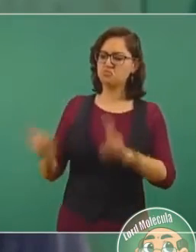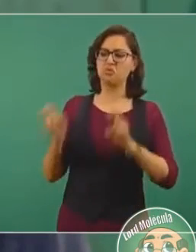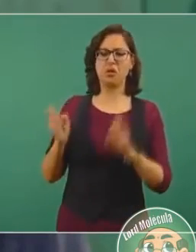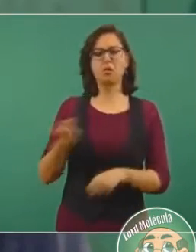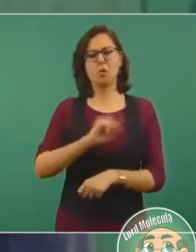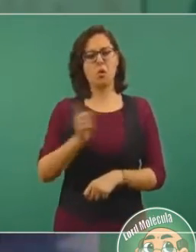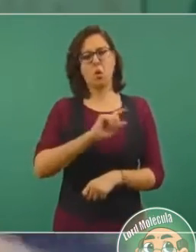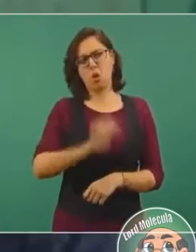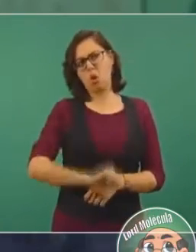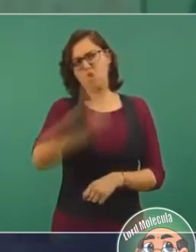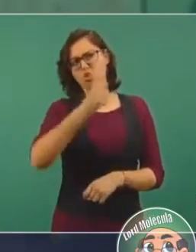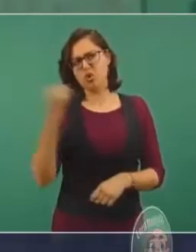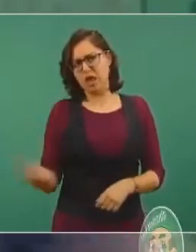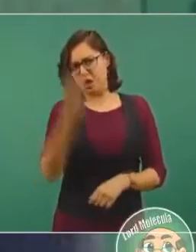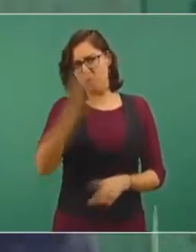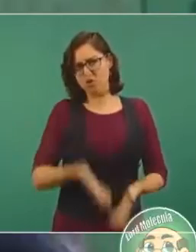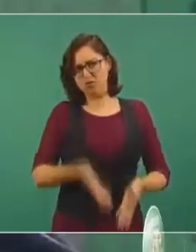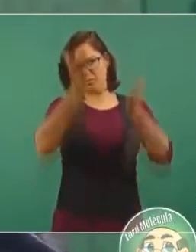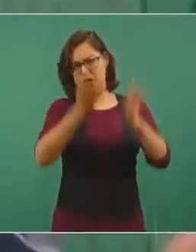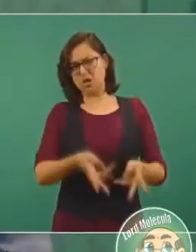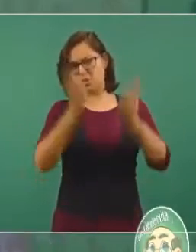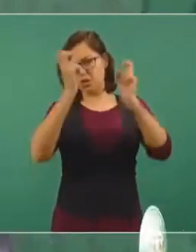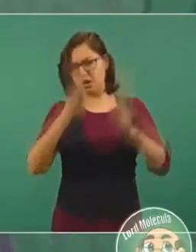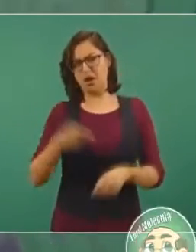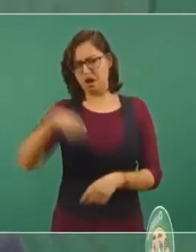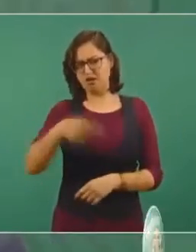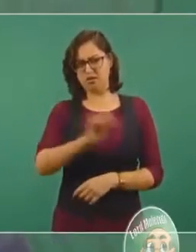o antes se los permitían, ahora ya no.